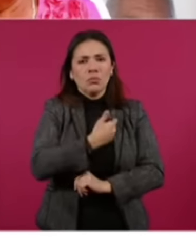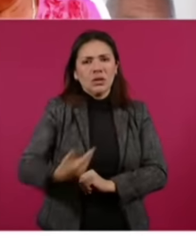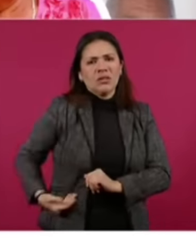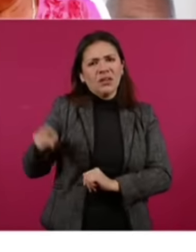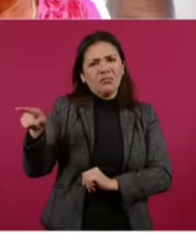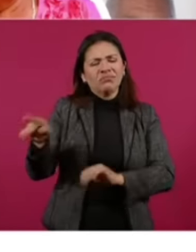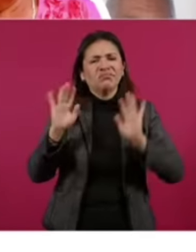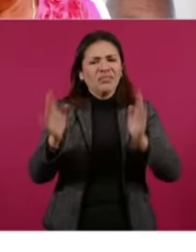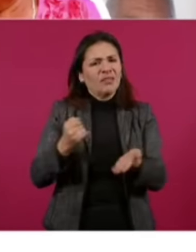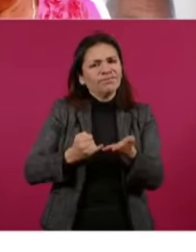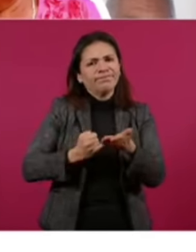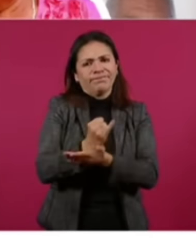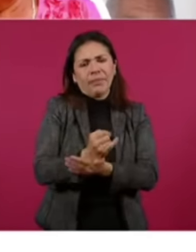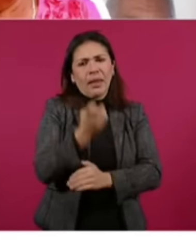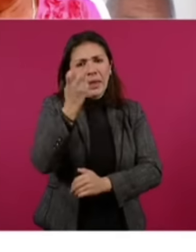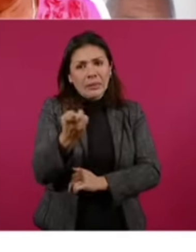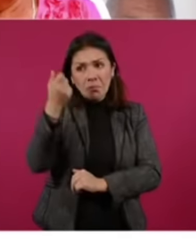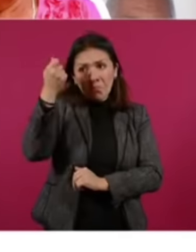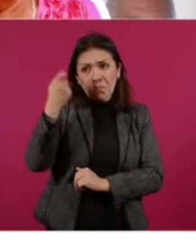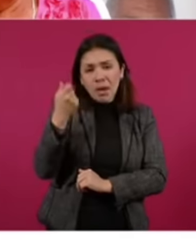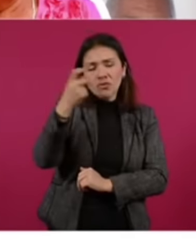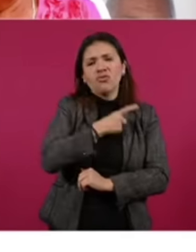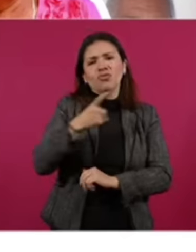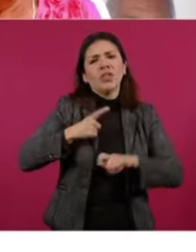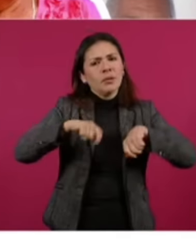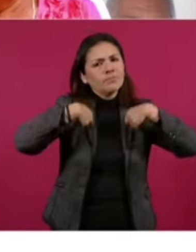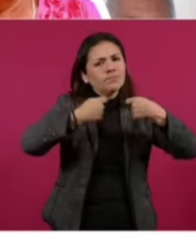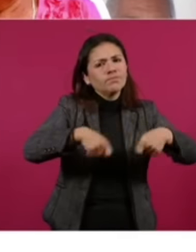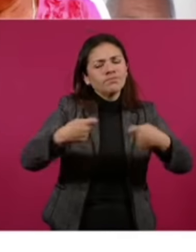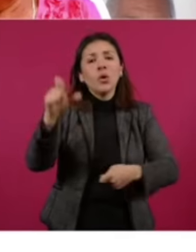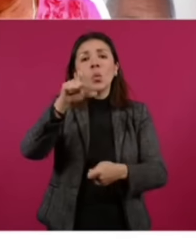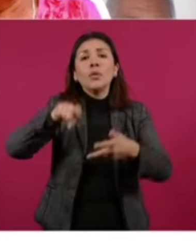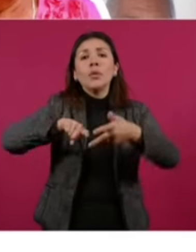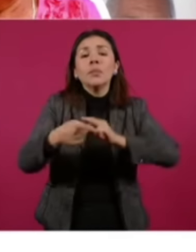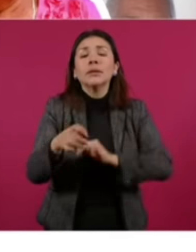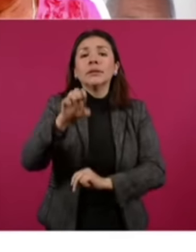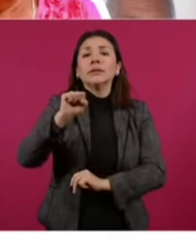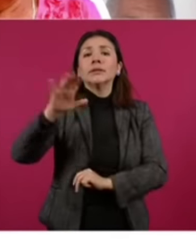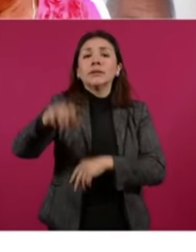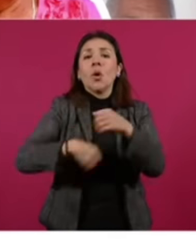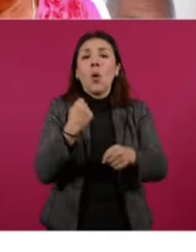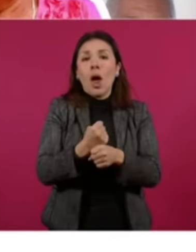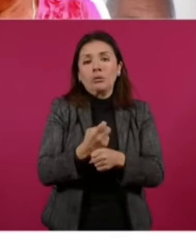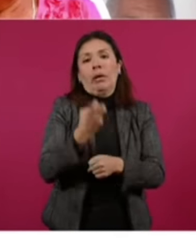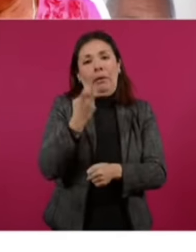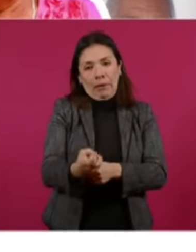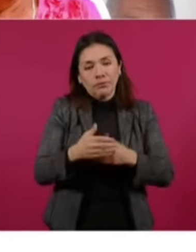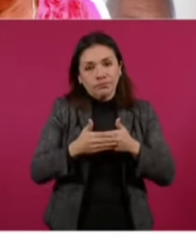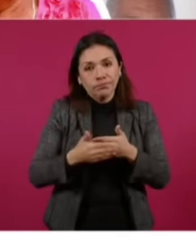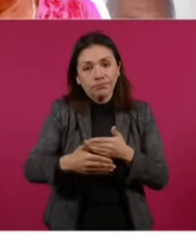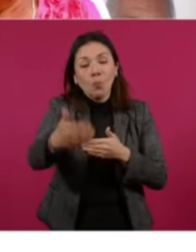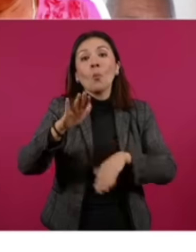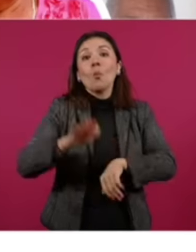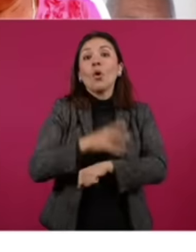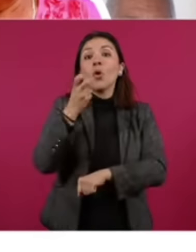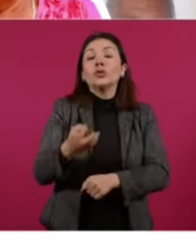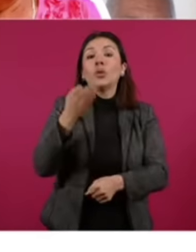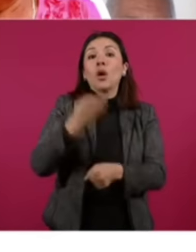decisión de que esta pensión se entregara a partir de los 65 años. De tal manera que estamos